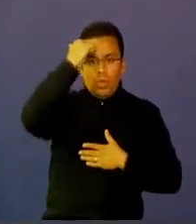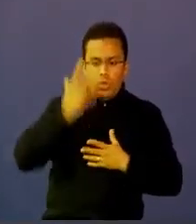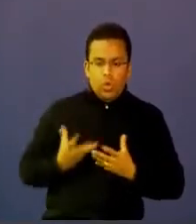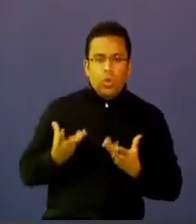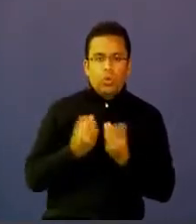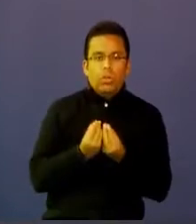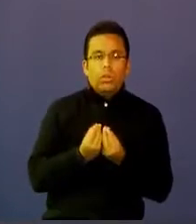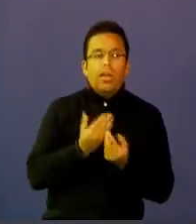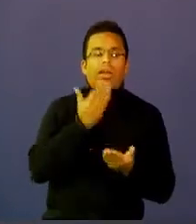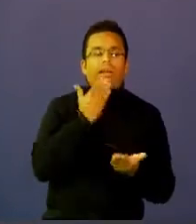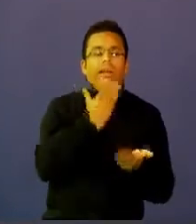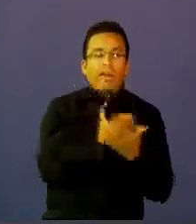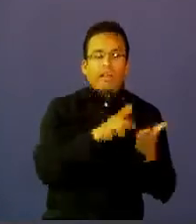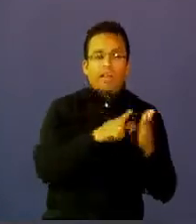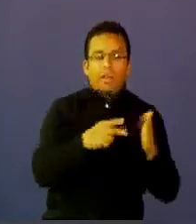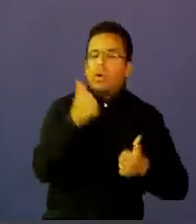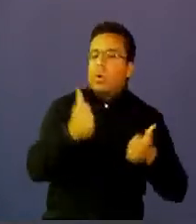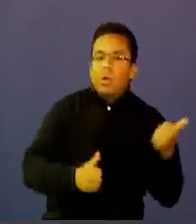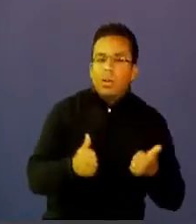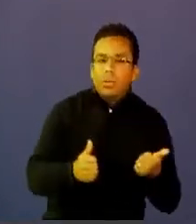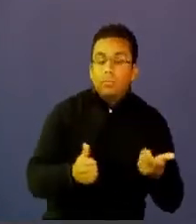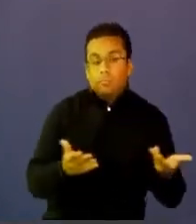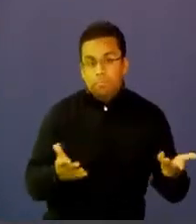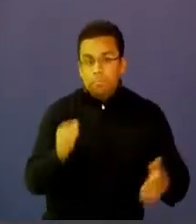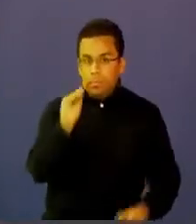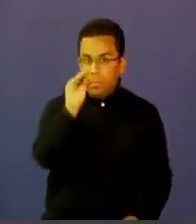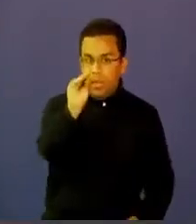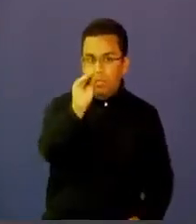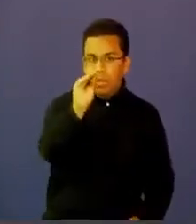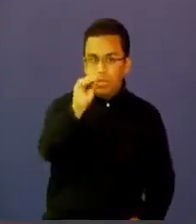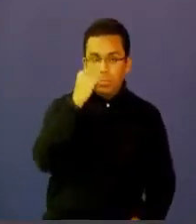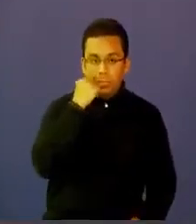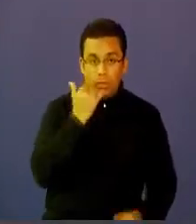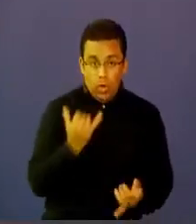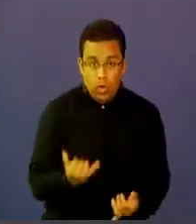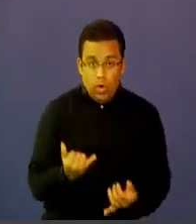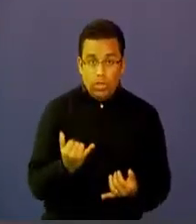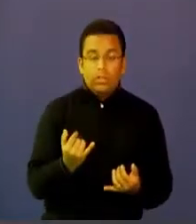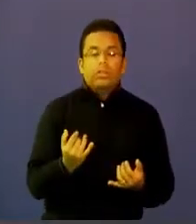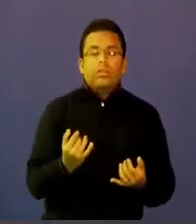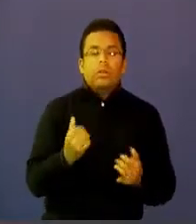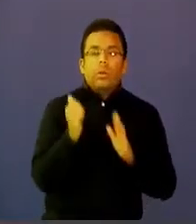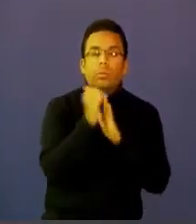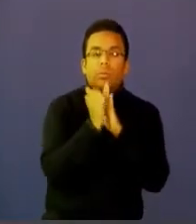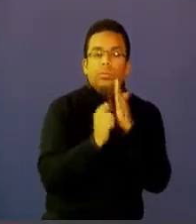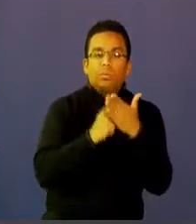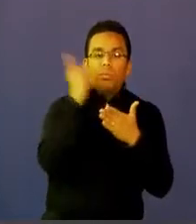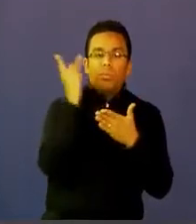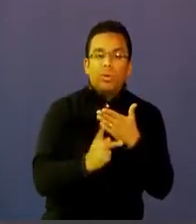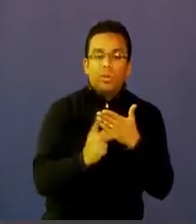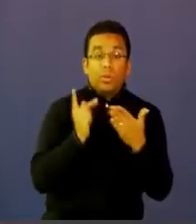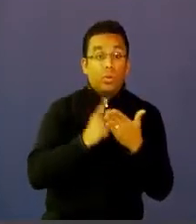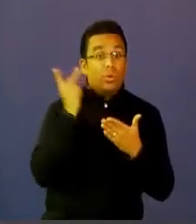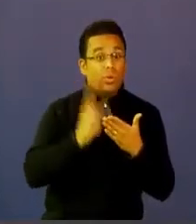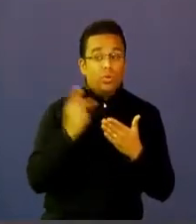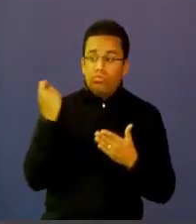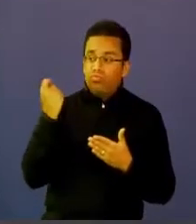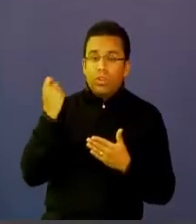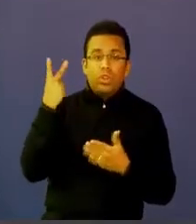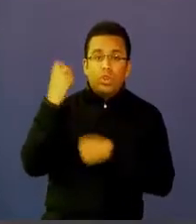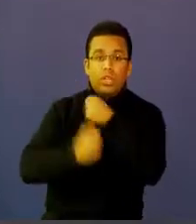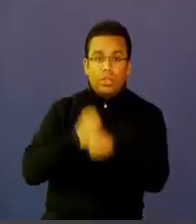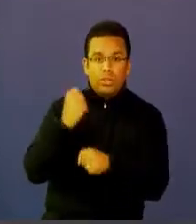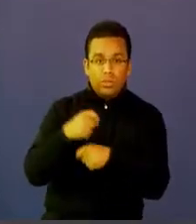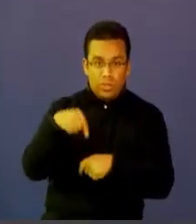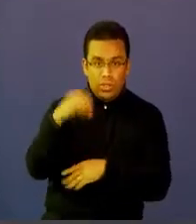gracias a la tecnología? Yo quiero resaltar el día de hoy un proyecto muy interesante que ha sucedido en los últimos dos años en Colombia.